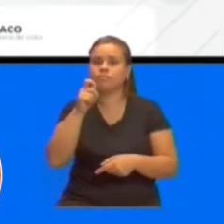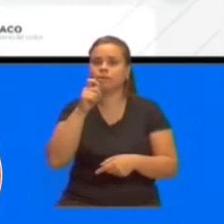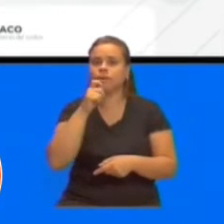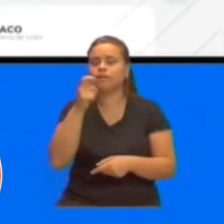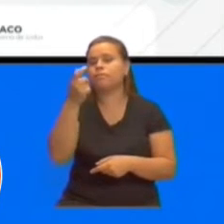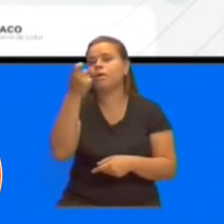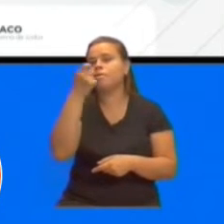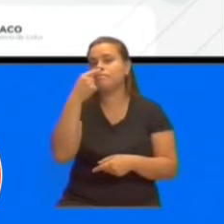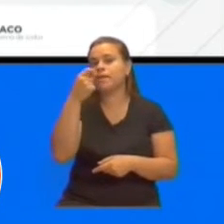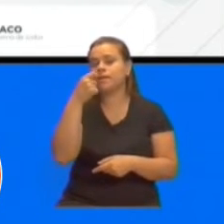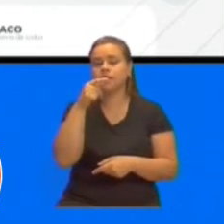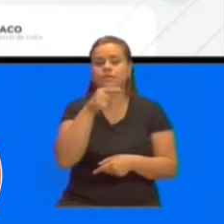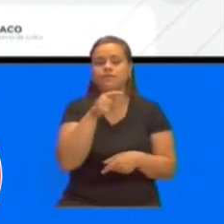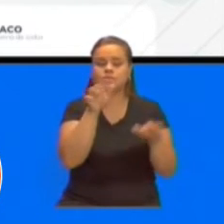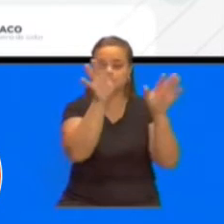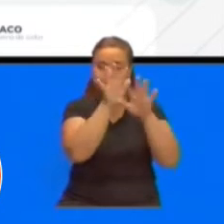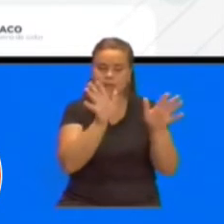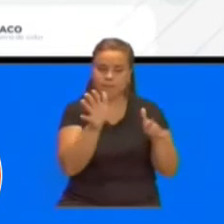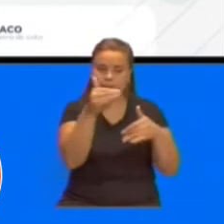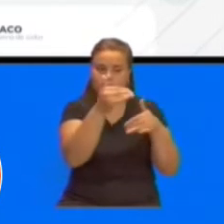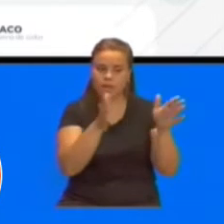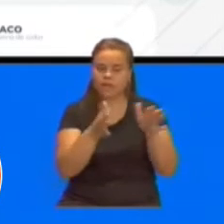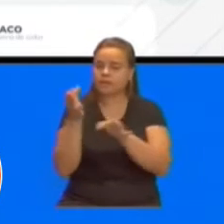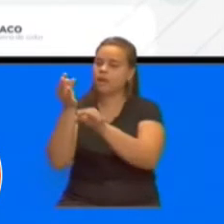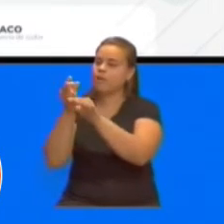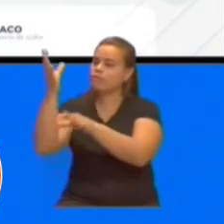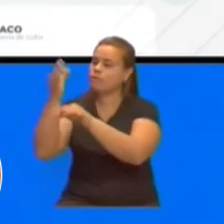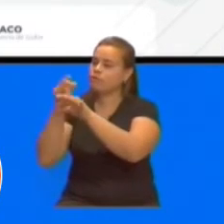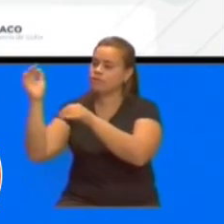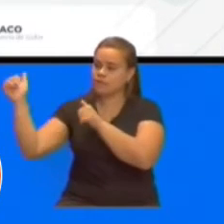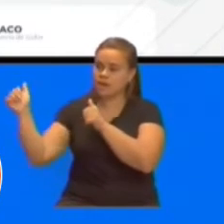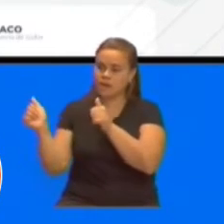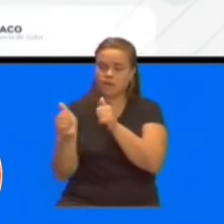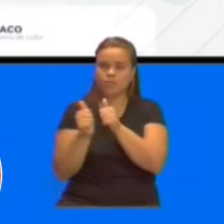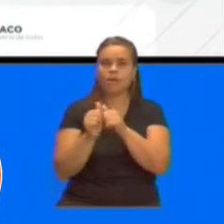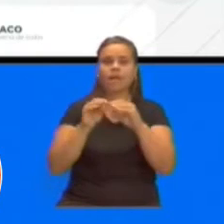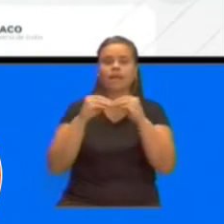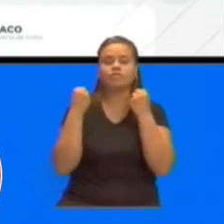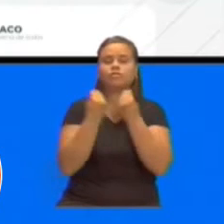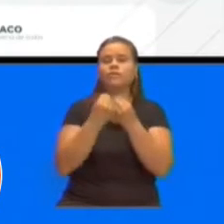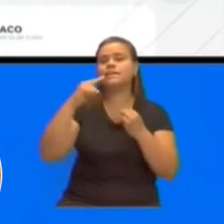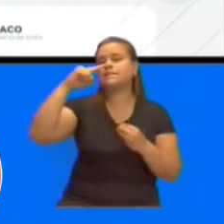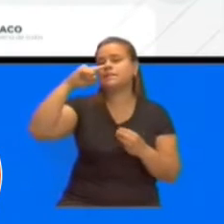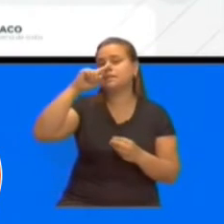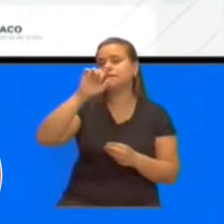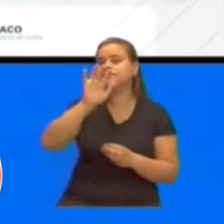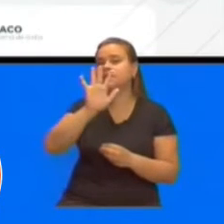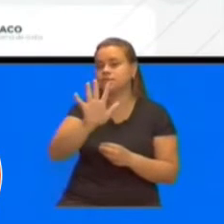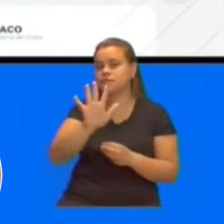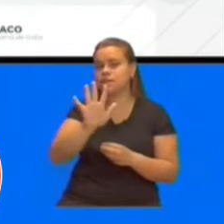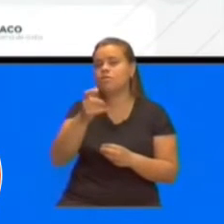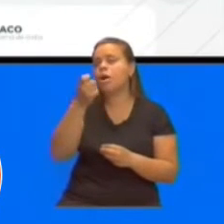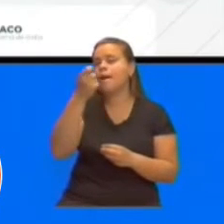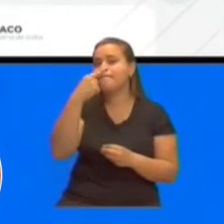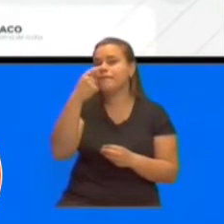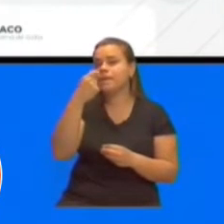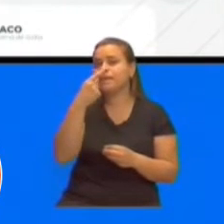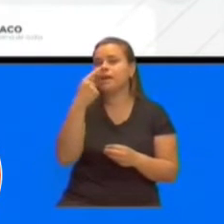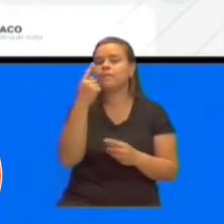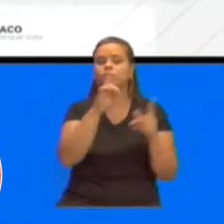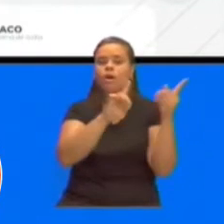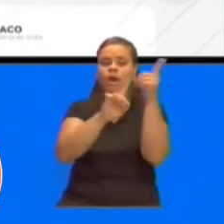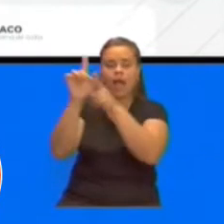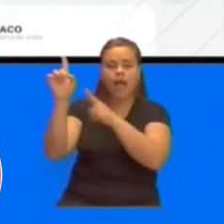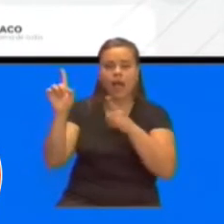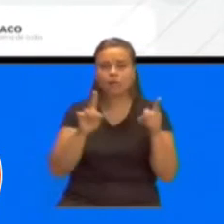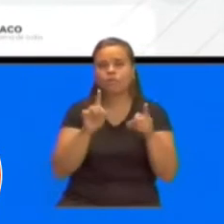Los profesionales del primer nivel de atención de 75 medicamentos que se incorporan y que son medicamentos que en algunos casos se repiten, pero en otros se